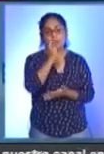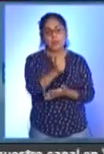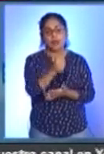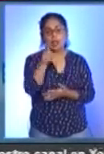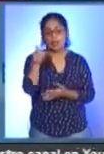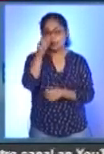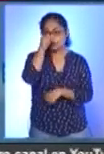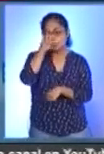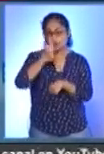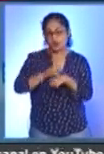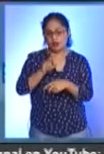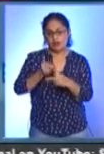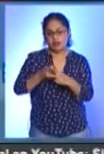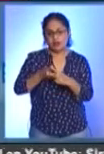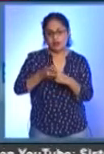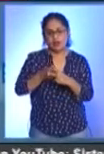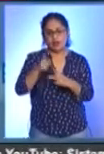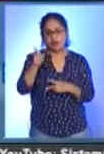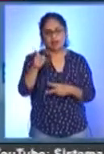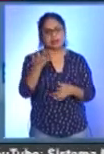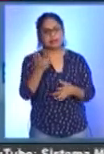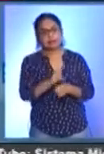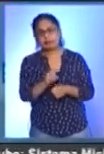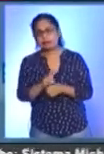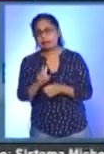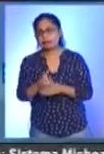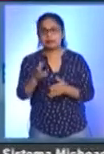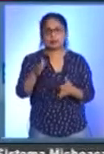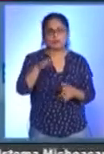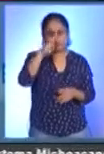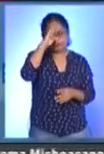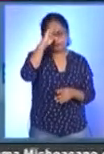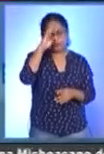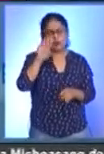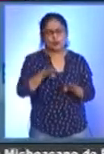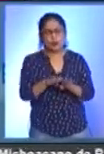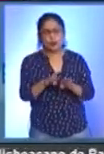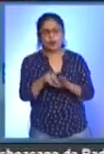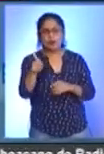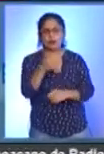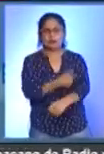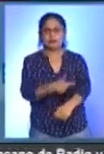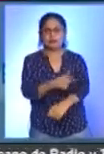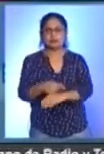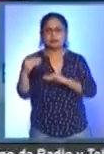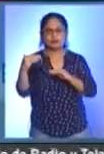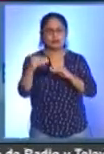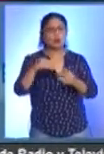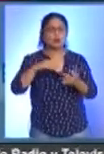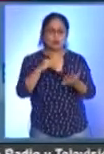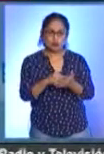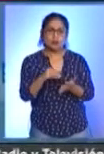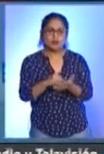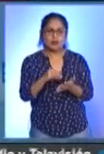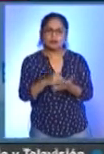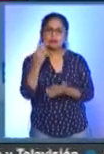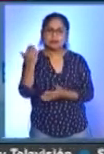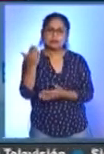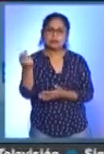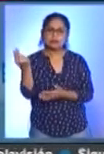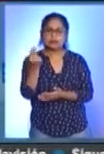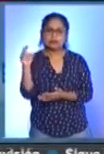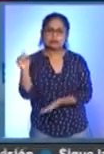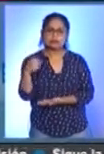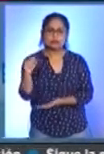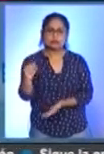Finanzas ha estado muy al pendiente de esto. Y las gestiones continúan, las gestiones para los recursos